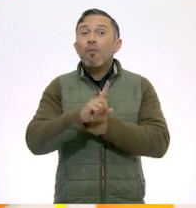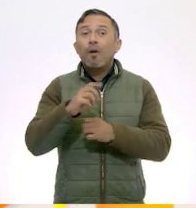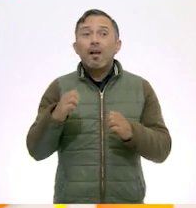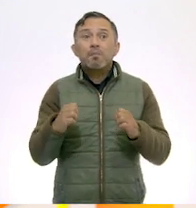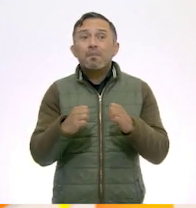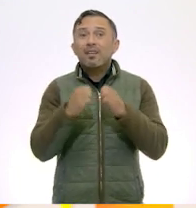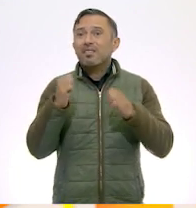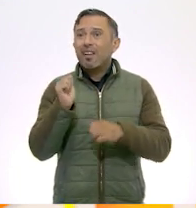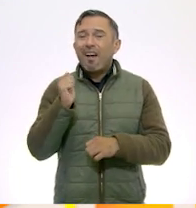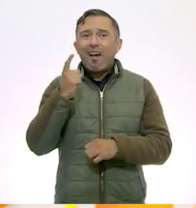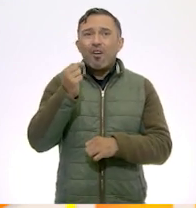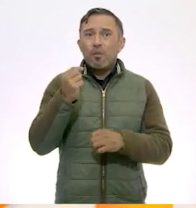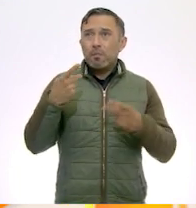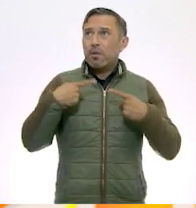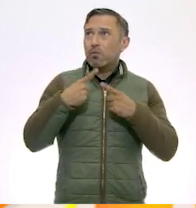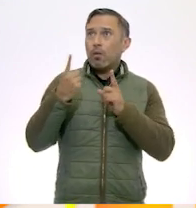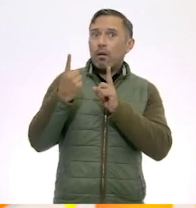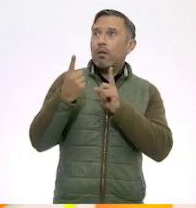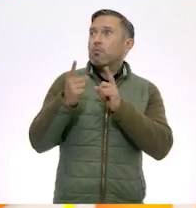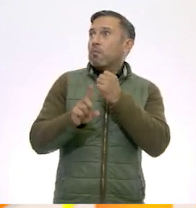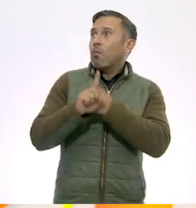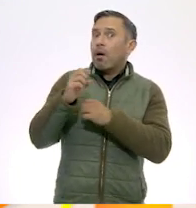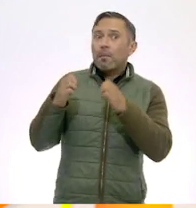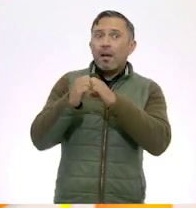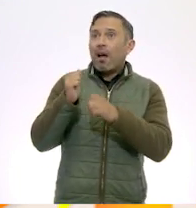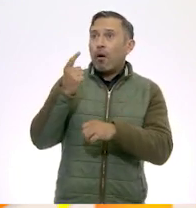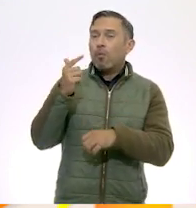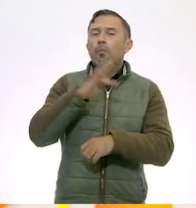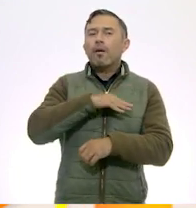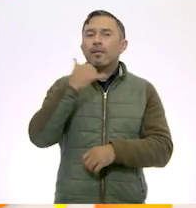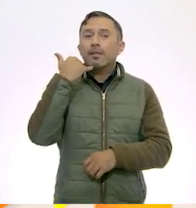tú o alguien cerca de ti tenga una emergencia.